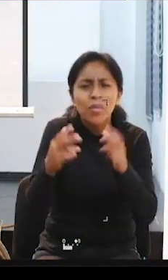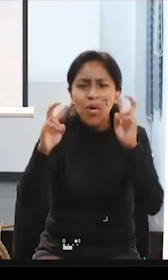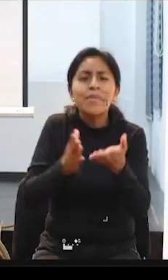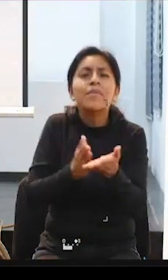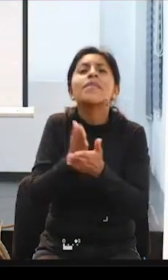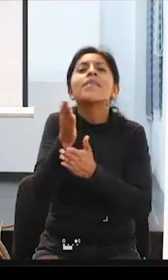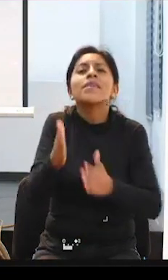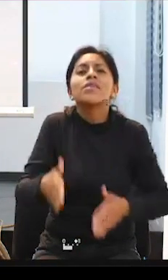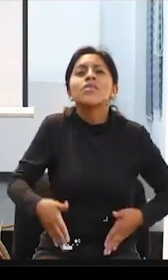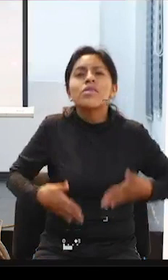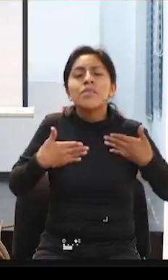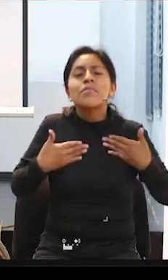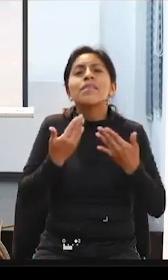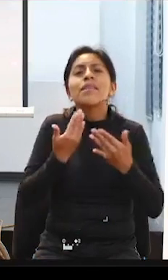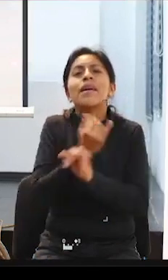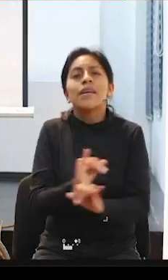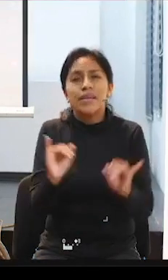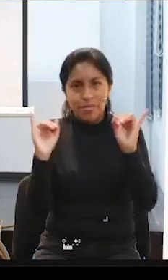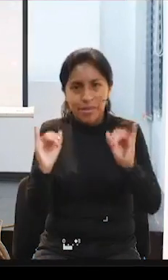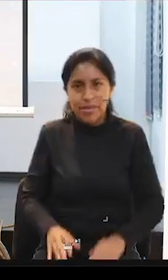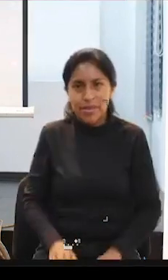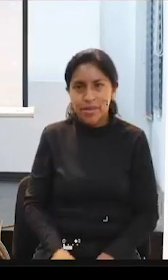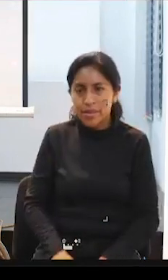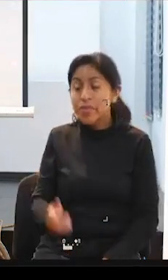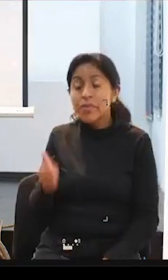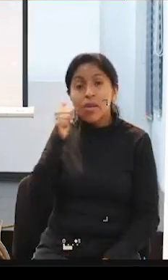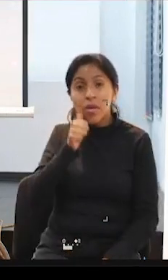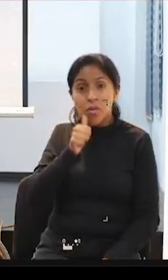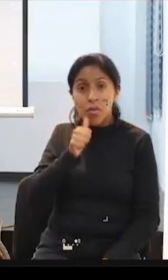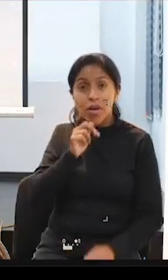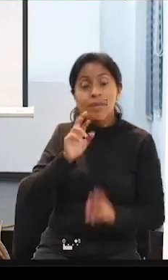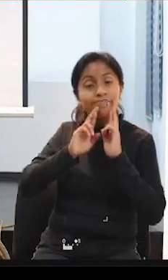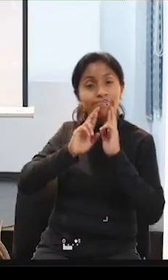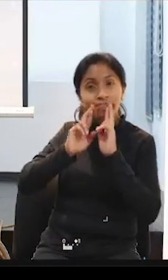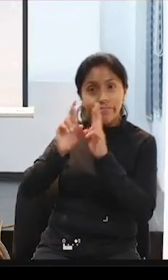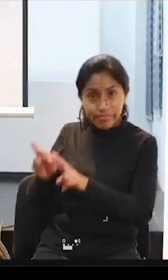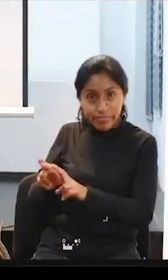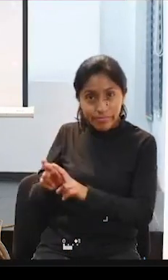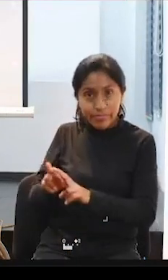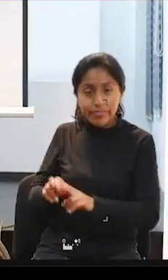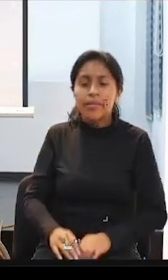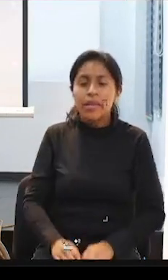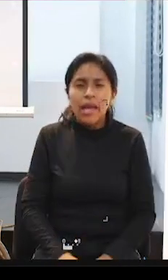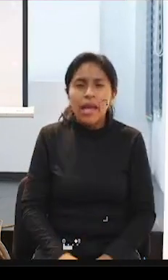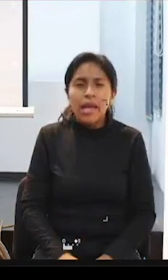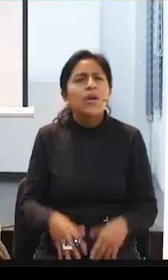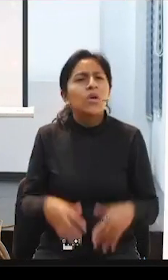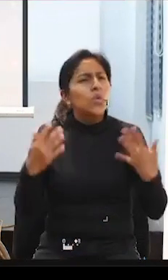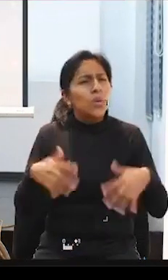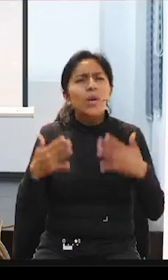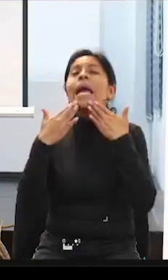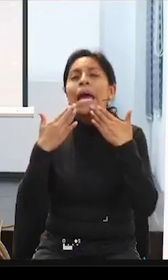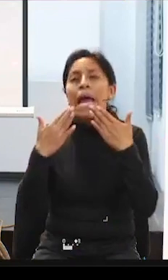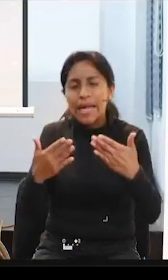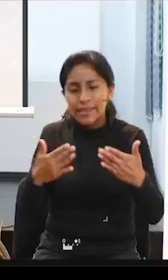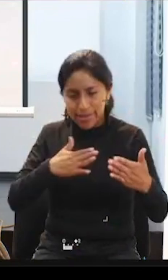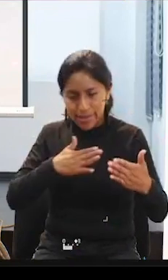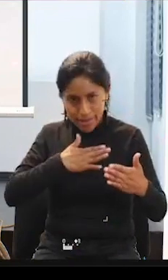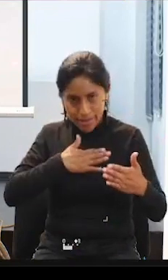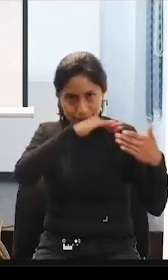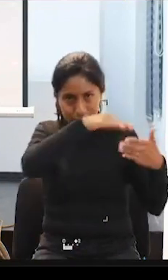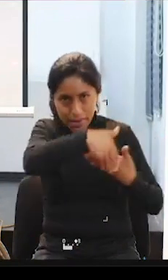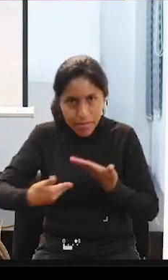Gracias por invitar a participar a este evento. Realmente es muy importante hacer conocer, ¿no?, el trabajo que estamos